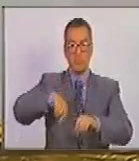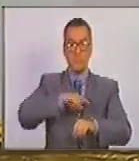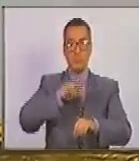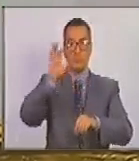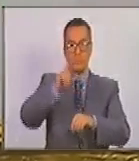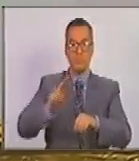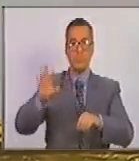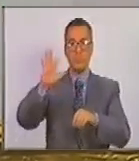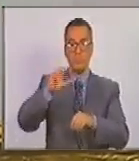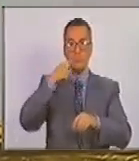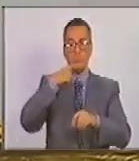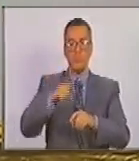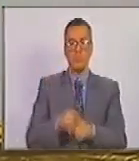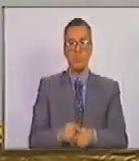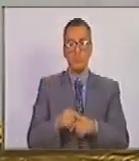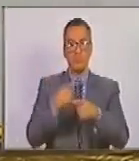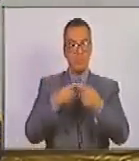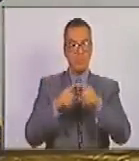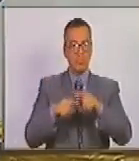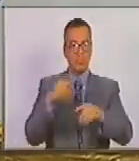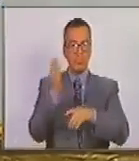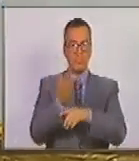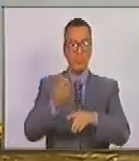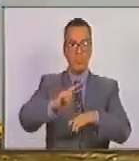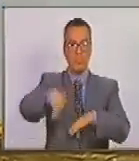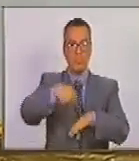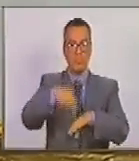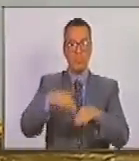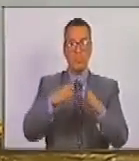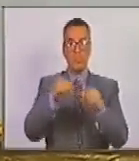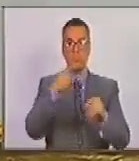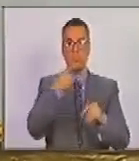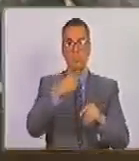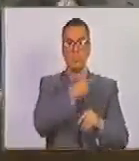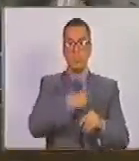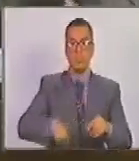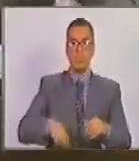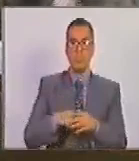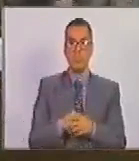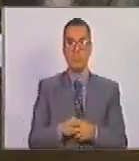de todos los ataques extranjeros y los lacayos nacionales es todo señor presidente